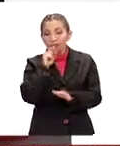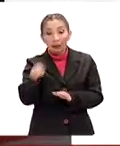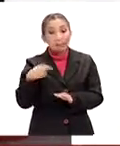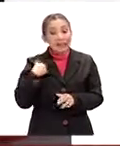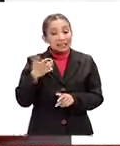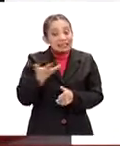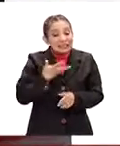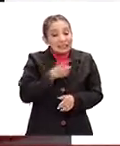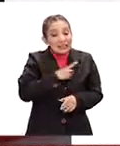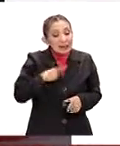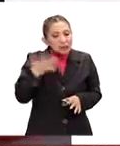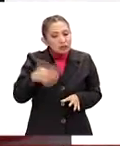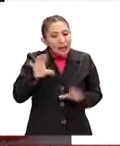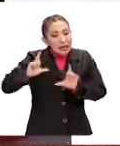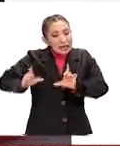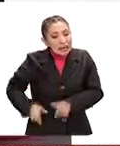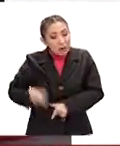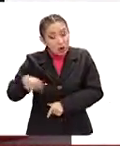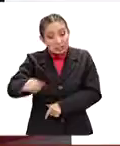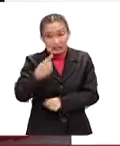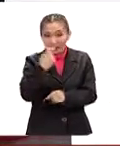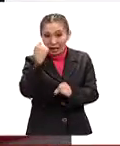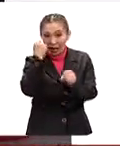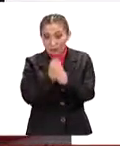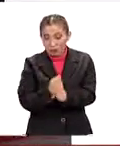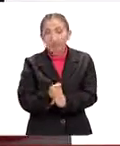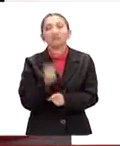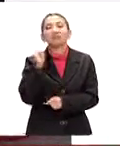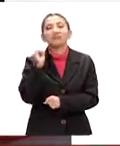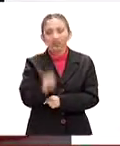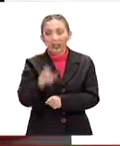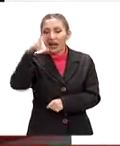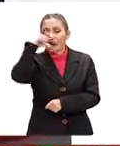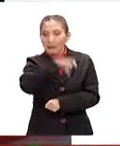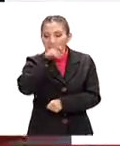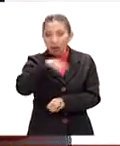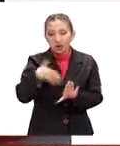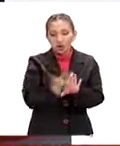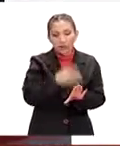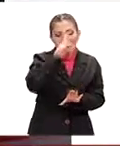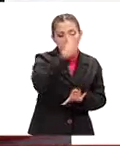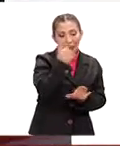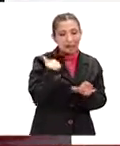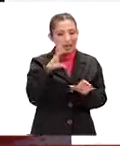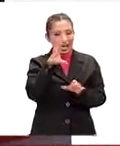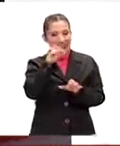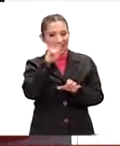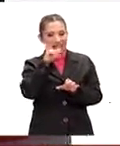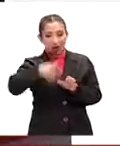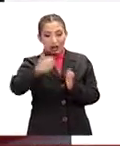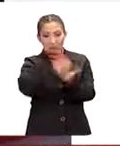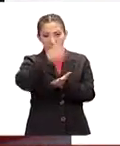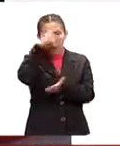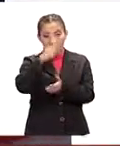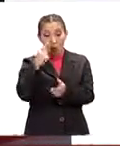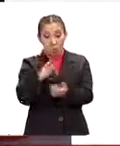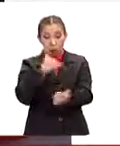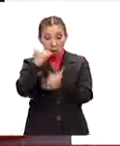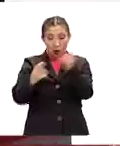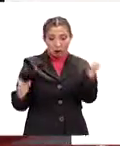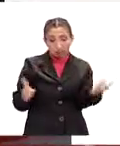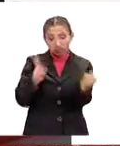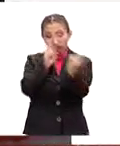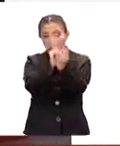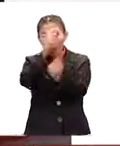de que tiene que buscar ser campeones en estos 100 años. Y sí, el América contra Pumas, el clásico de la capital. Uno de los encuentros